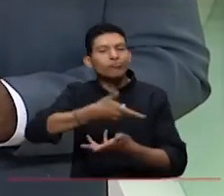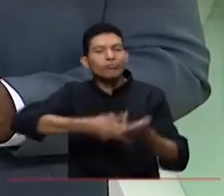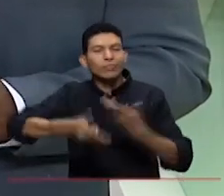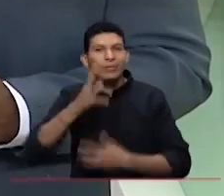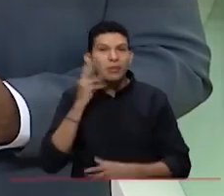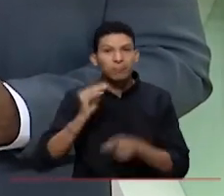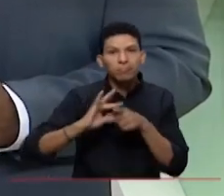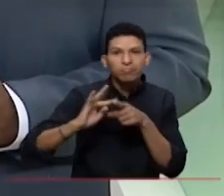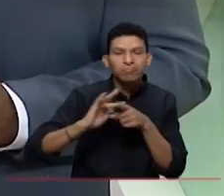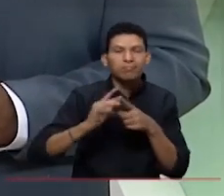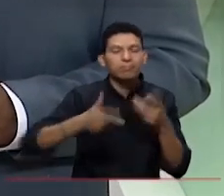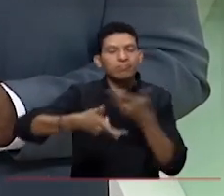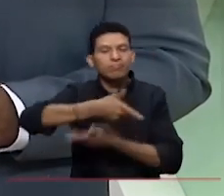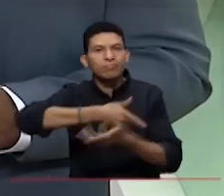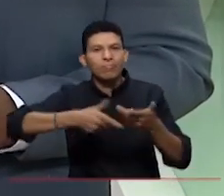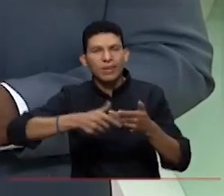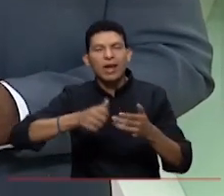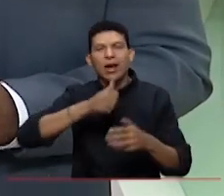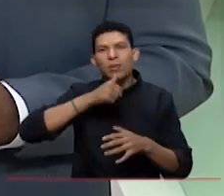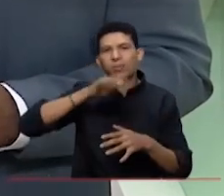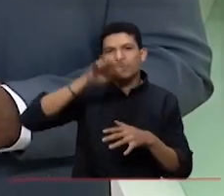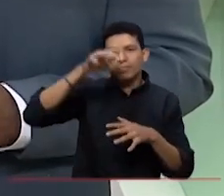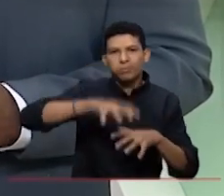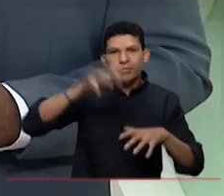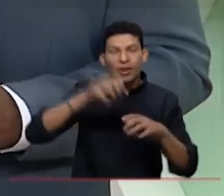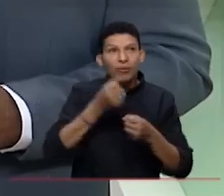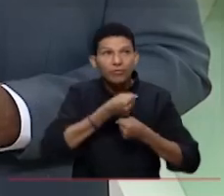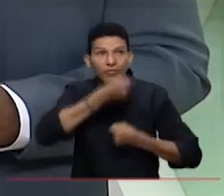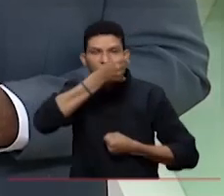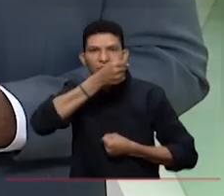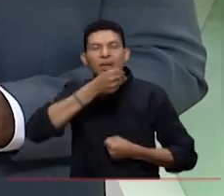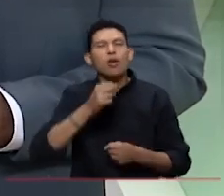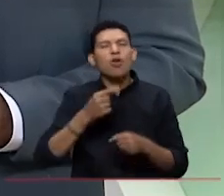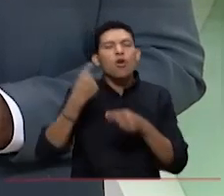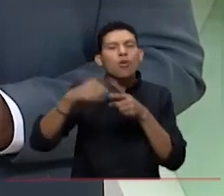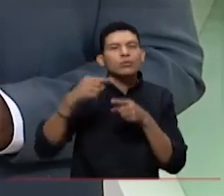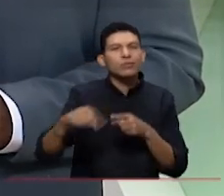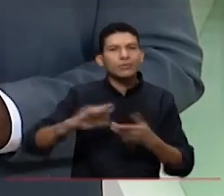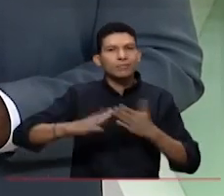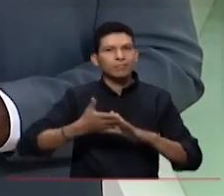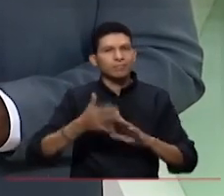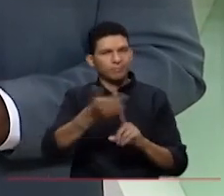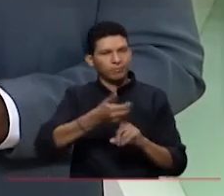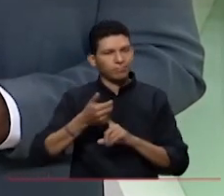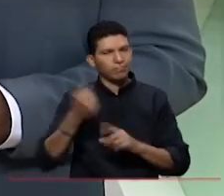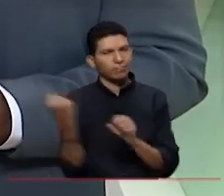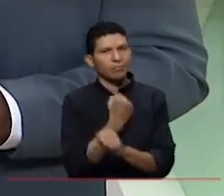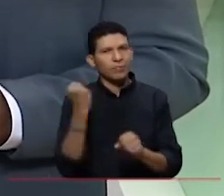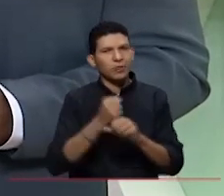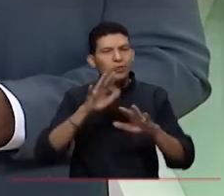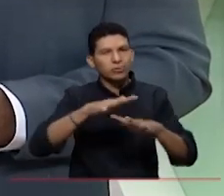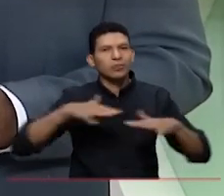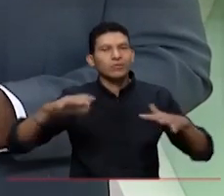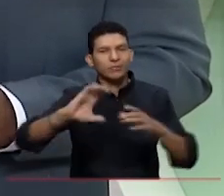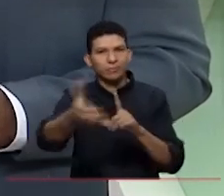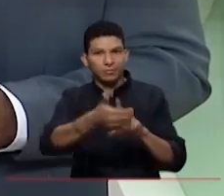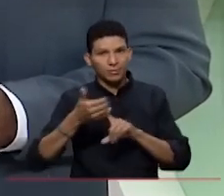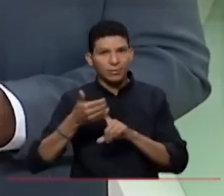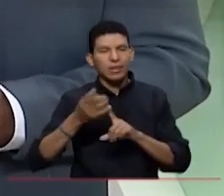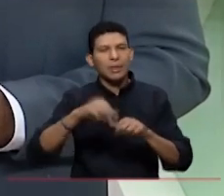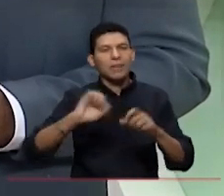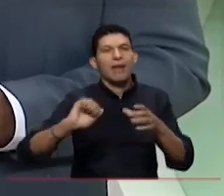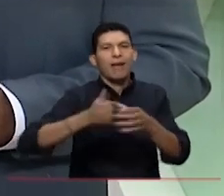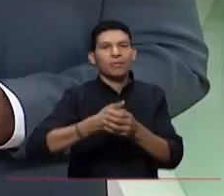experiencias en la serranía de los paraguas. La idea es aprender cómo otras comunidades trabajan por la conservación en sus áreas protegidas y